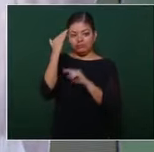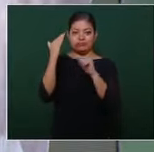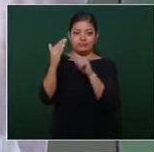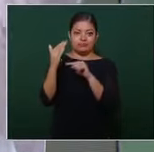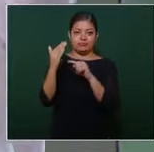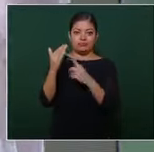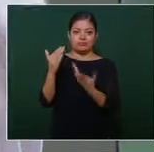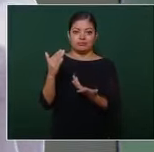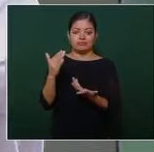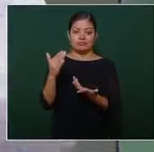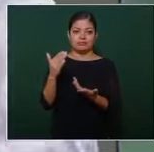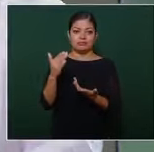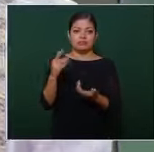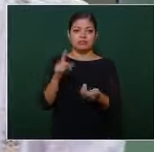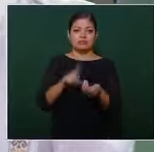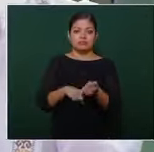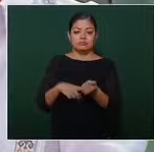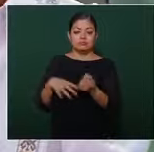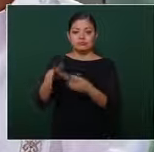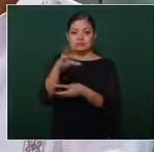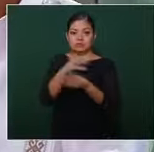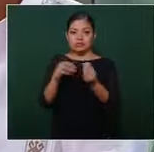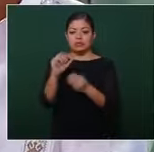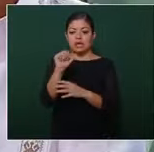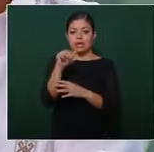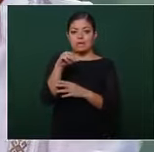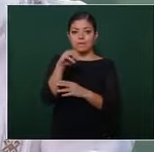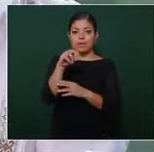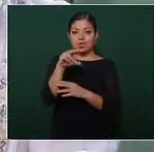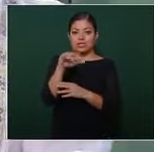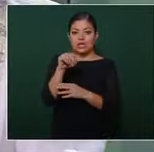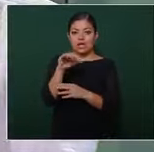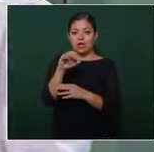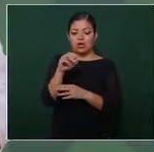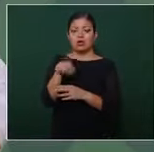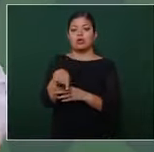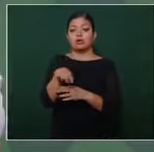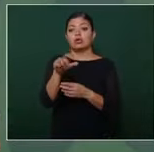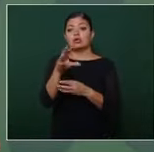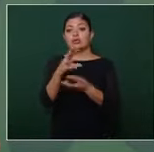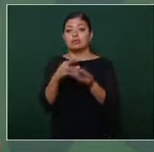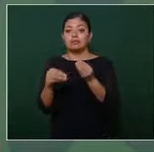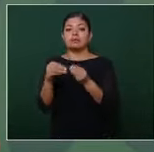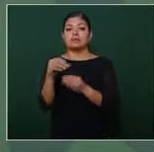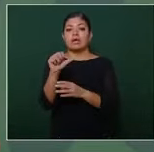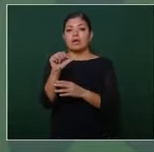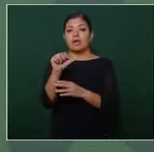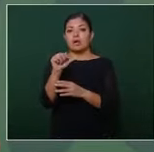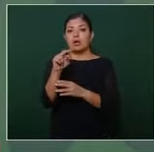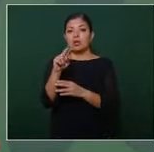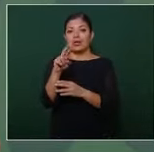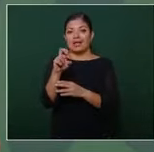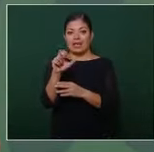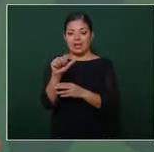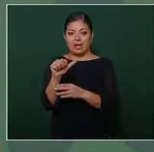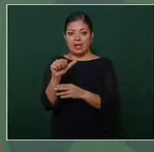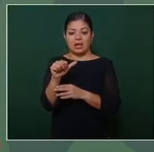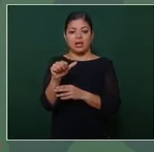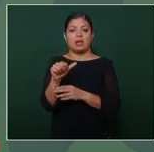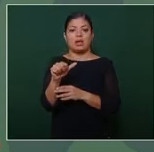se saca el amoníaco y del amoníaco se saca la urea y estamos